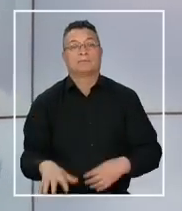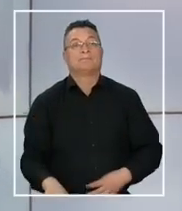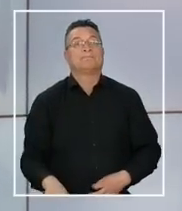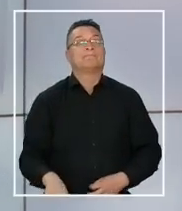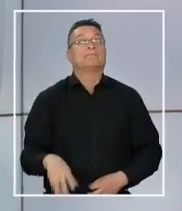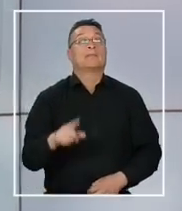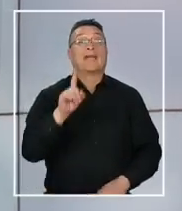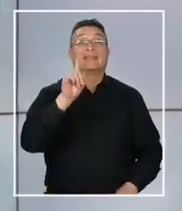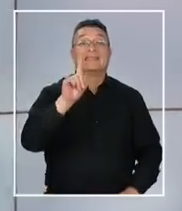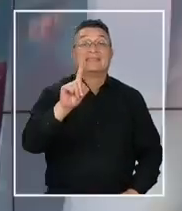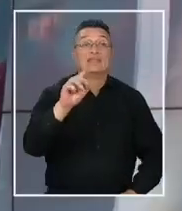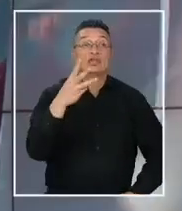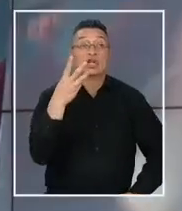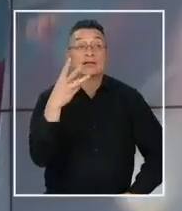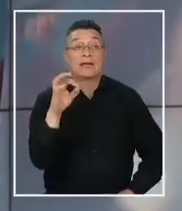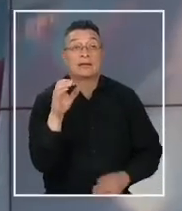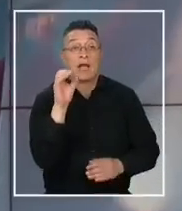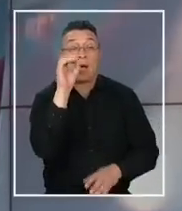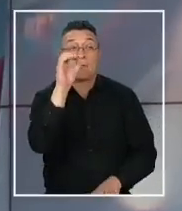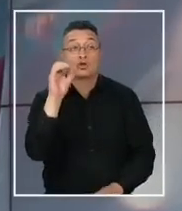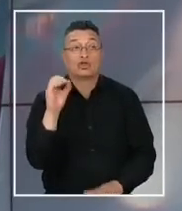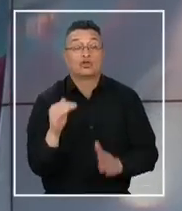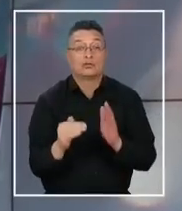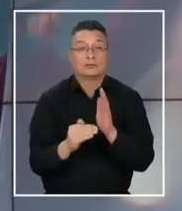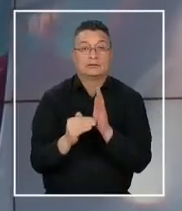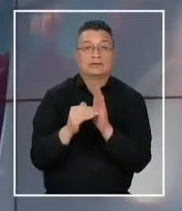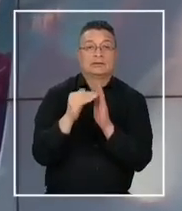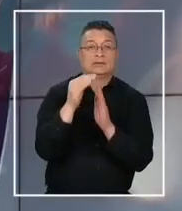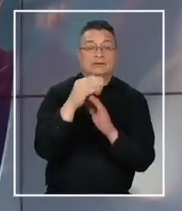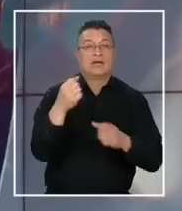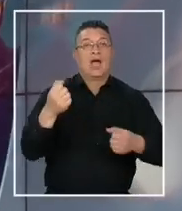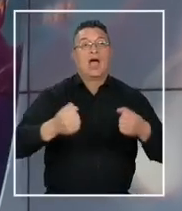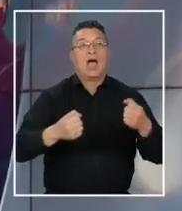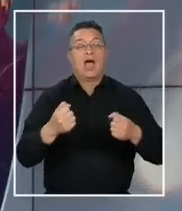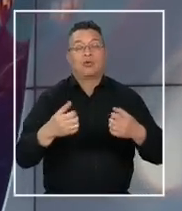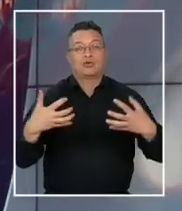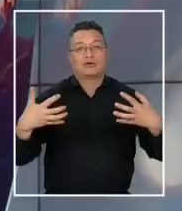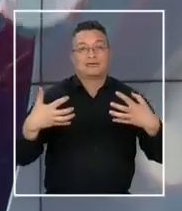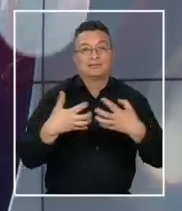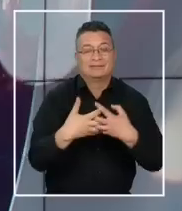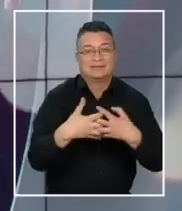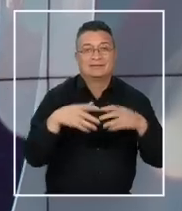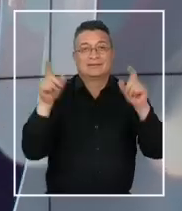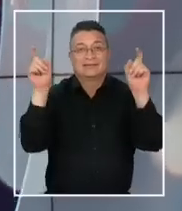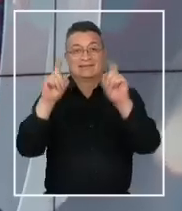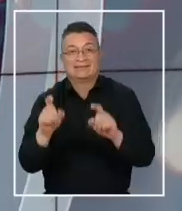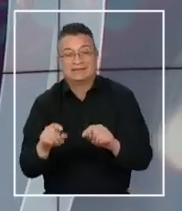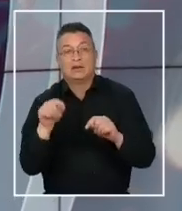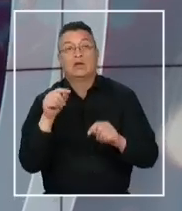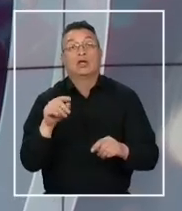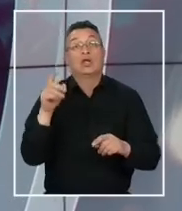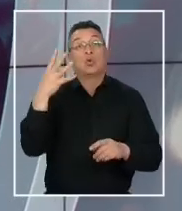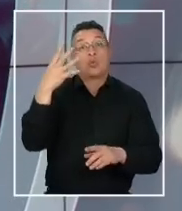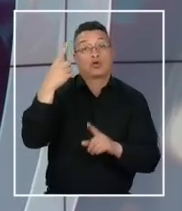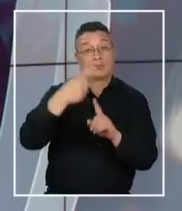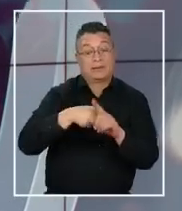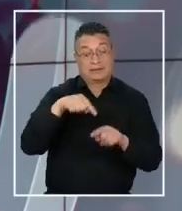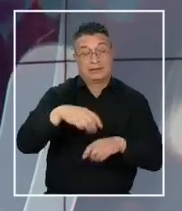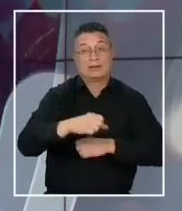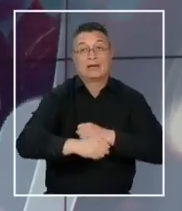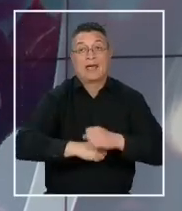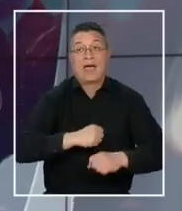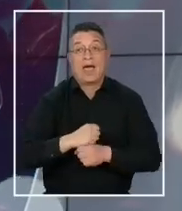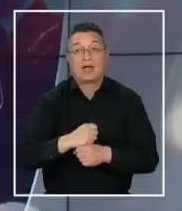En más de 130% ha aumentado la venta de vehículos híbridos y eléctricos en Chile en los primeros cuatro meses de este año.